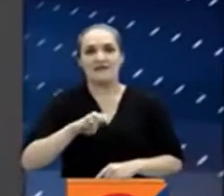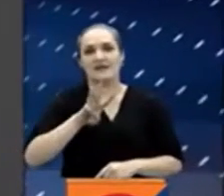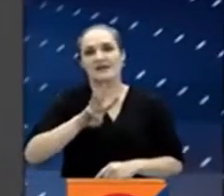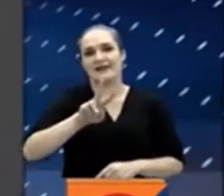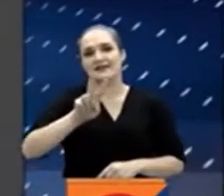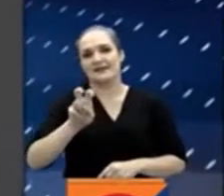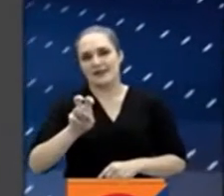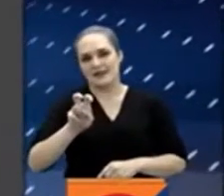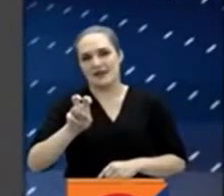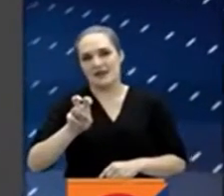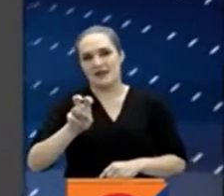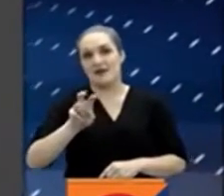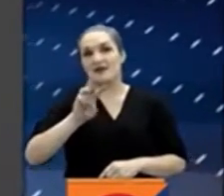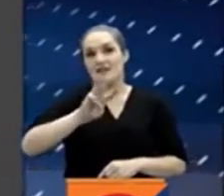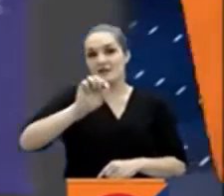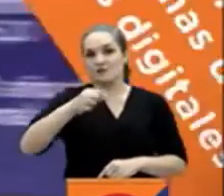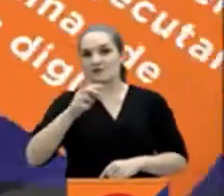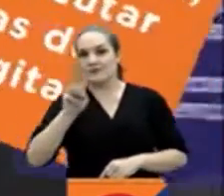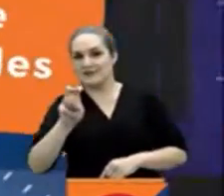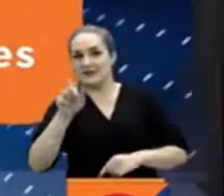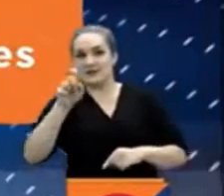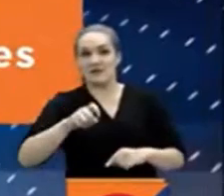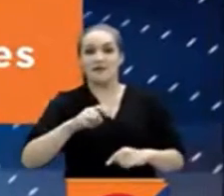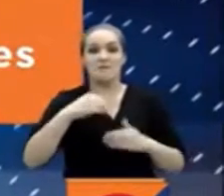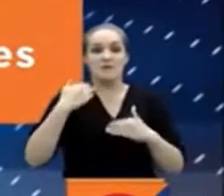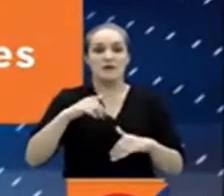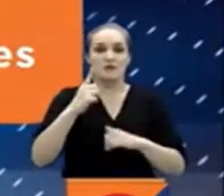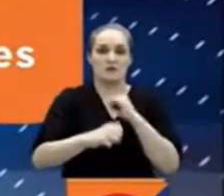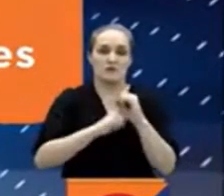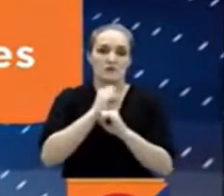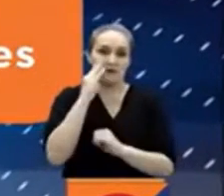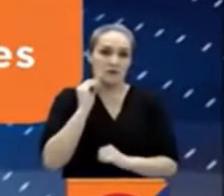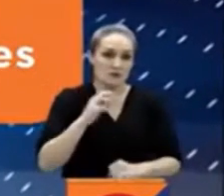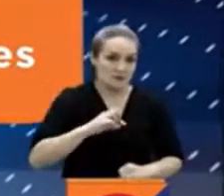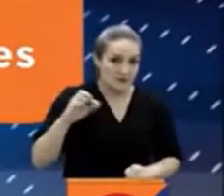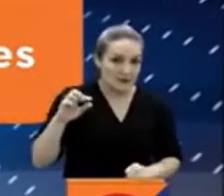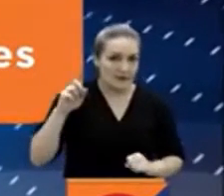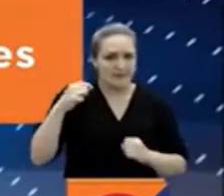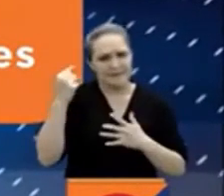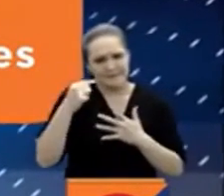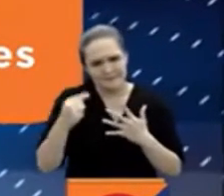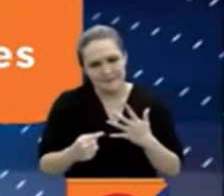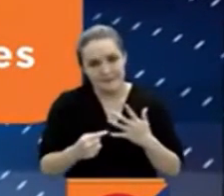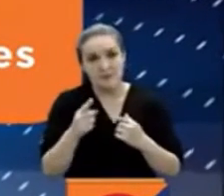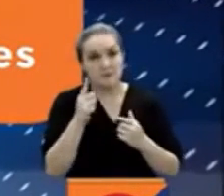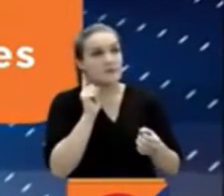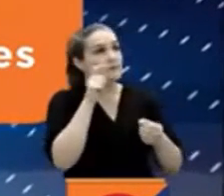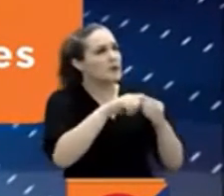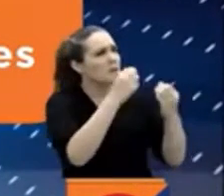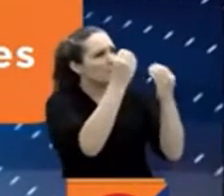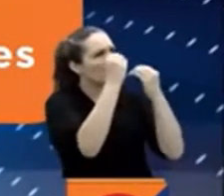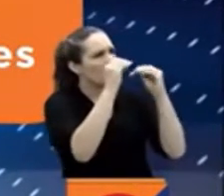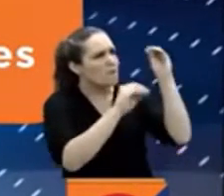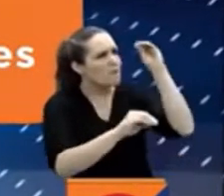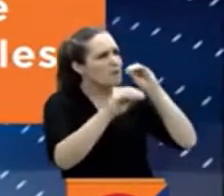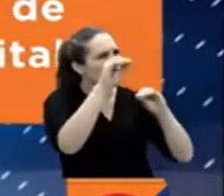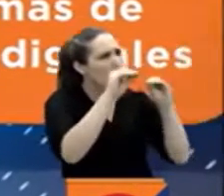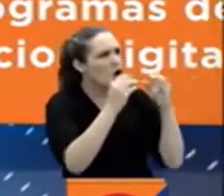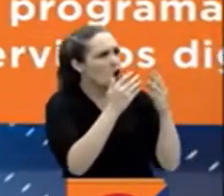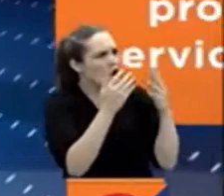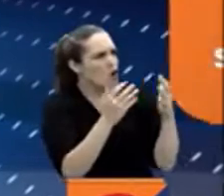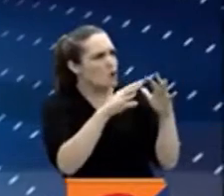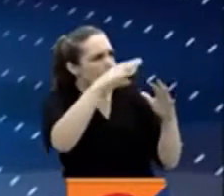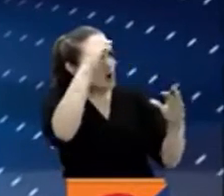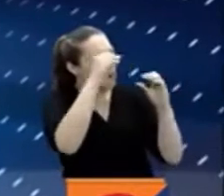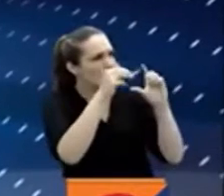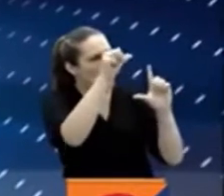contar con mínimo un año de experiencia profesional, entre otros. Tenga presente que en el curso aprenderá a diseñar, innovar y ejecutar